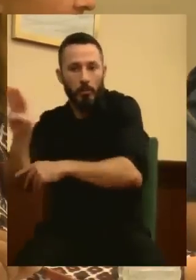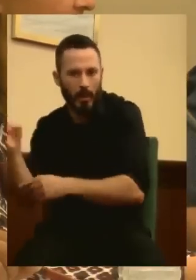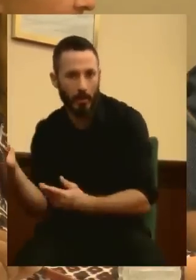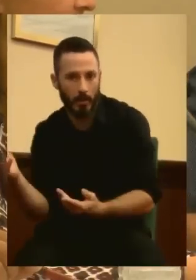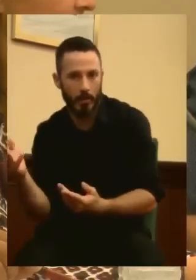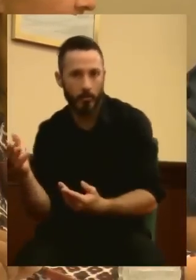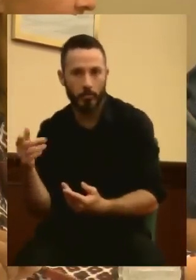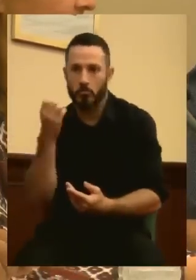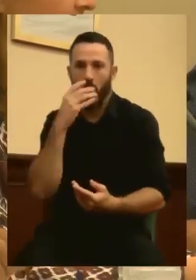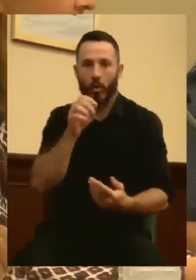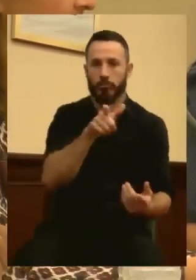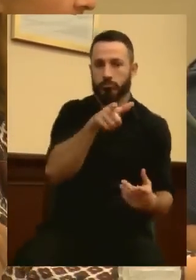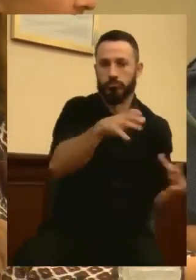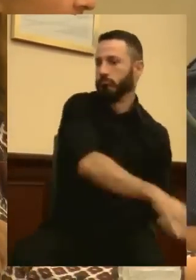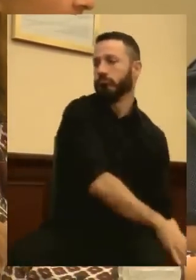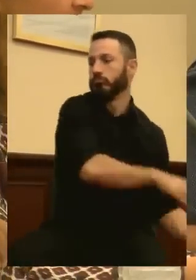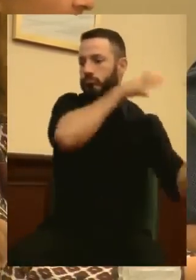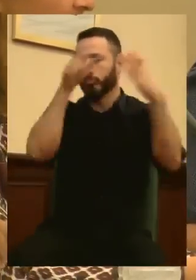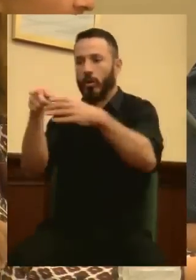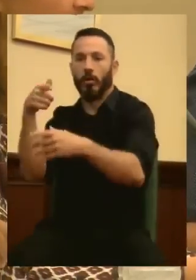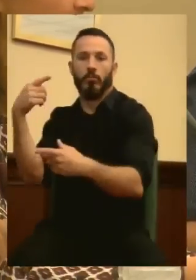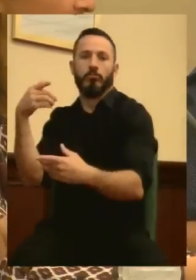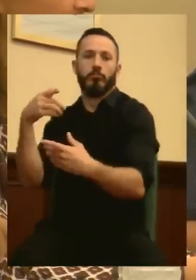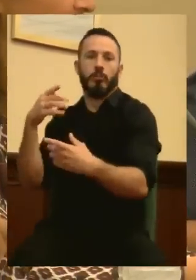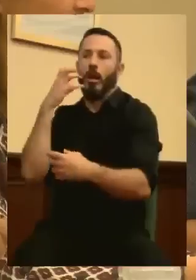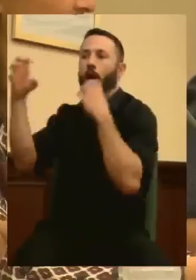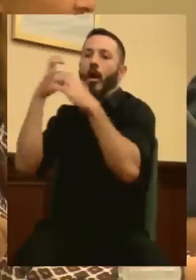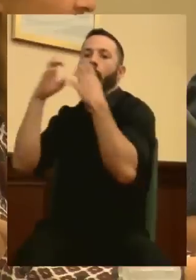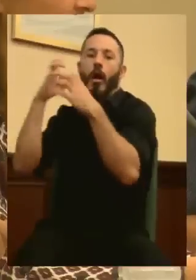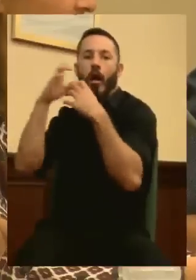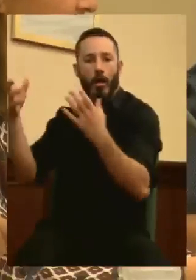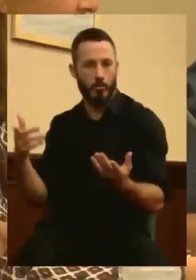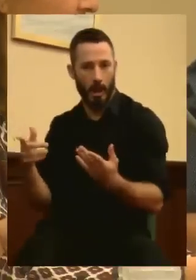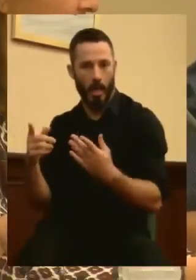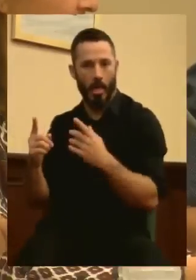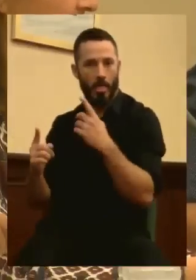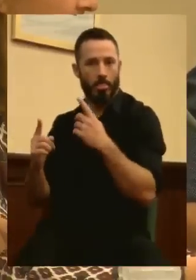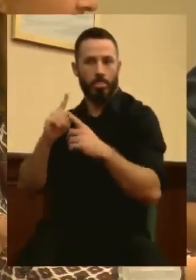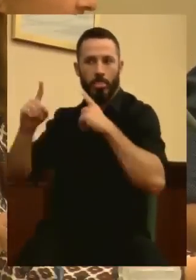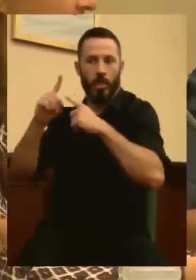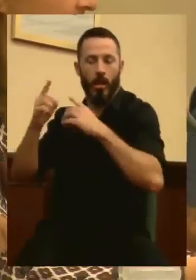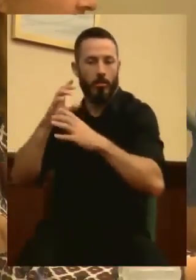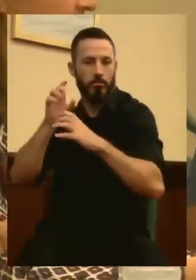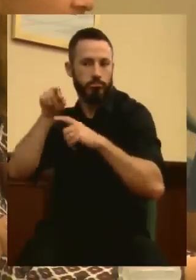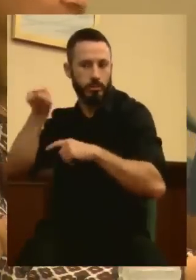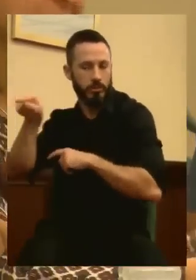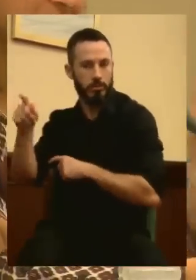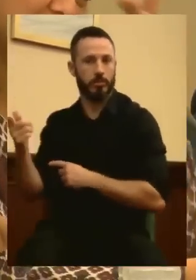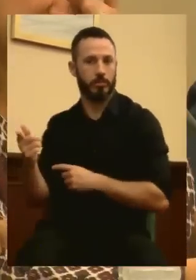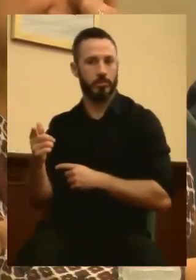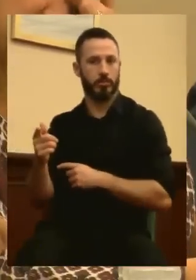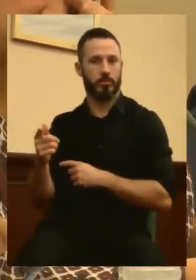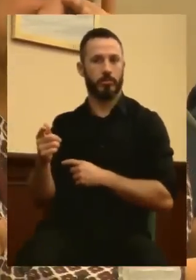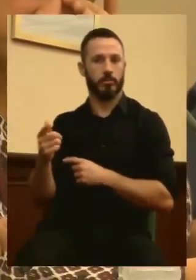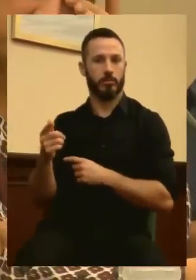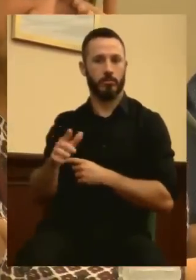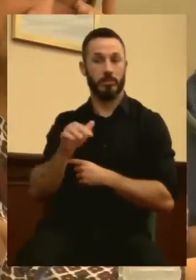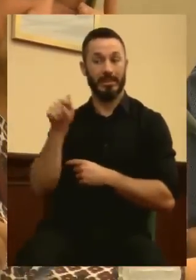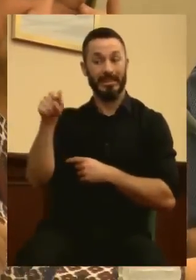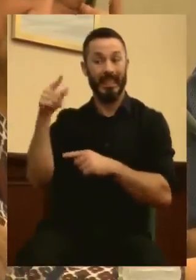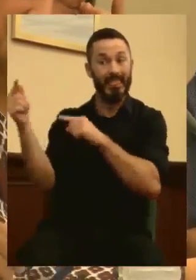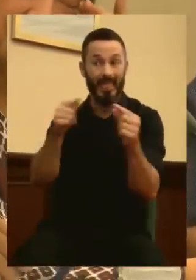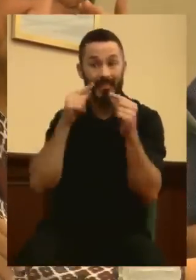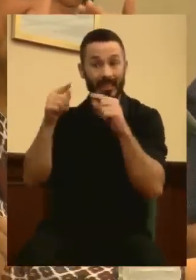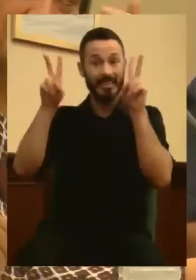a montarle el pollo y a hablarle de diálogo y demás. Este debate, además, sobre los festejos